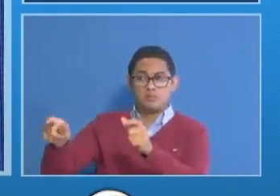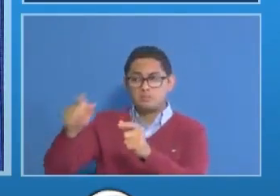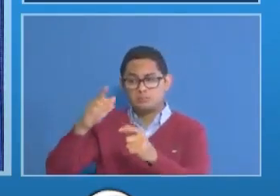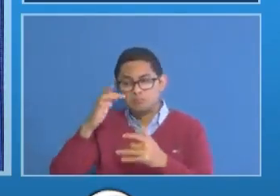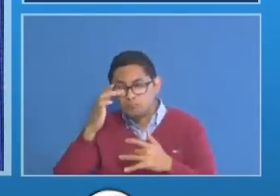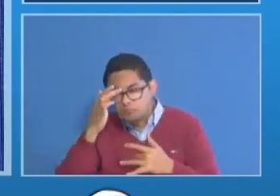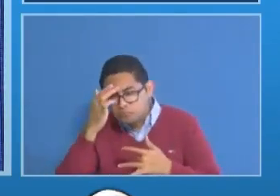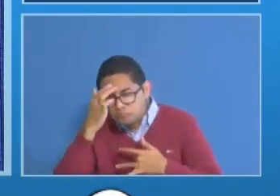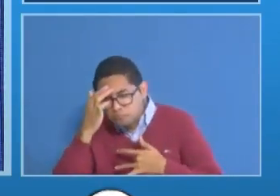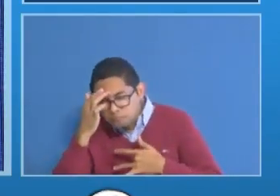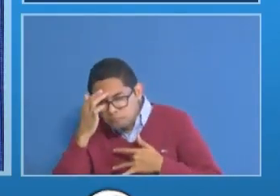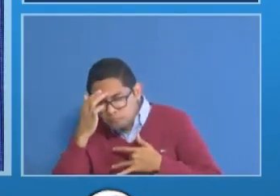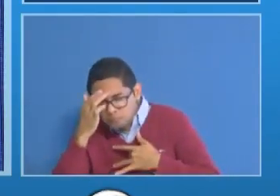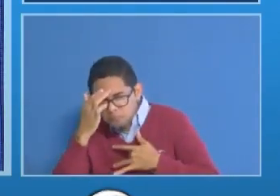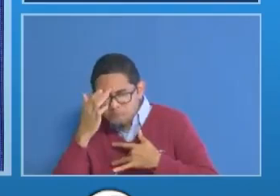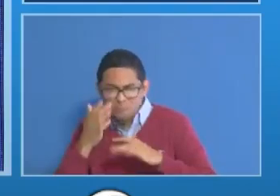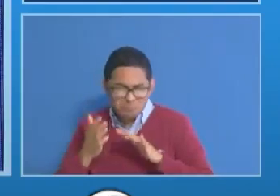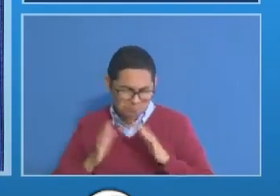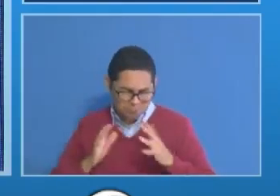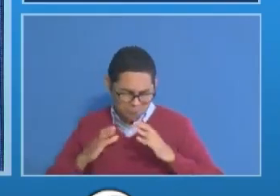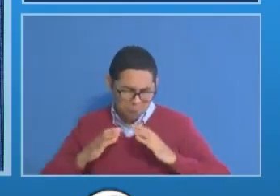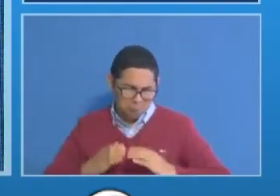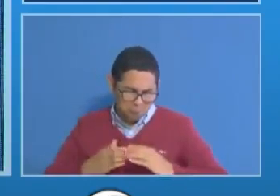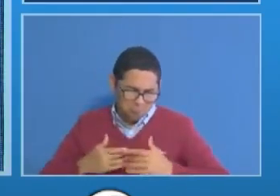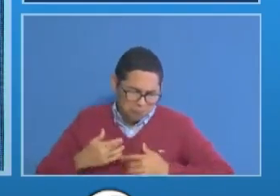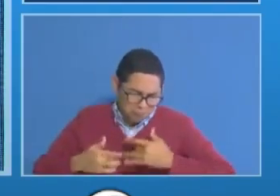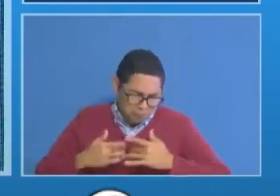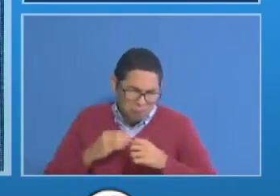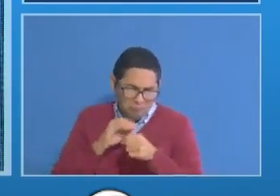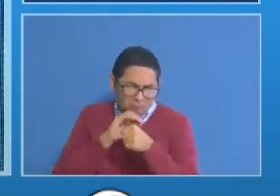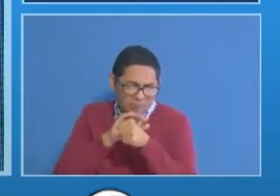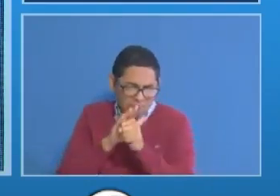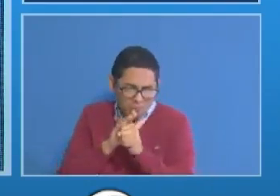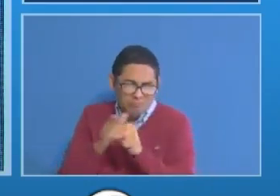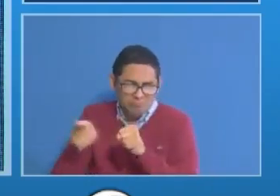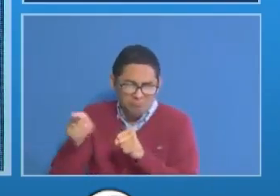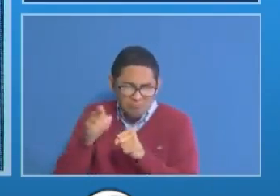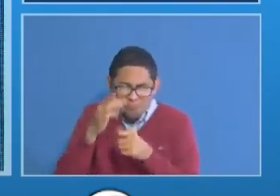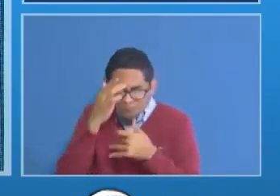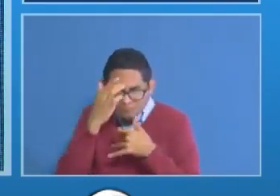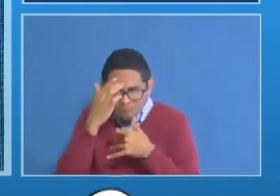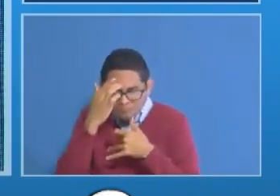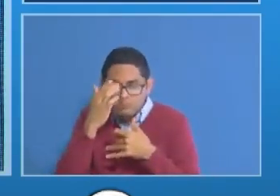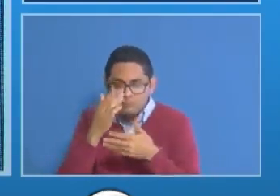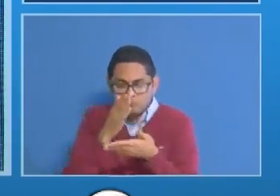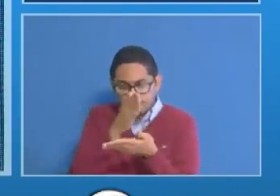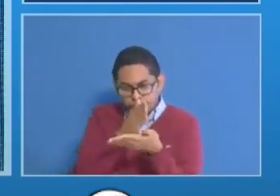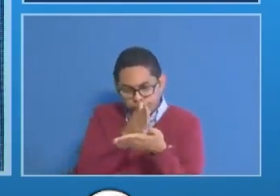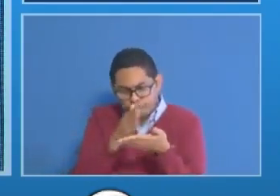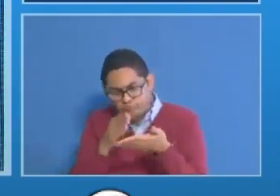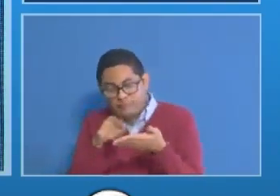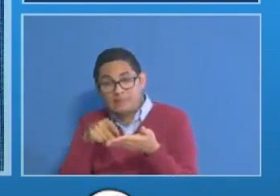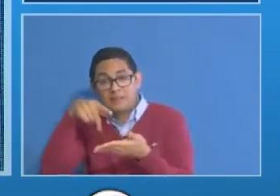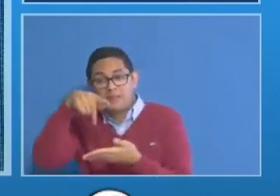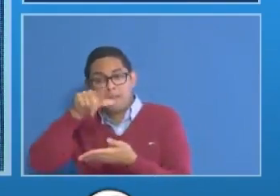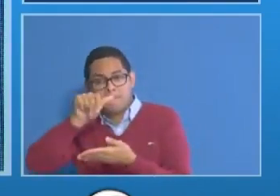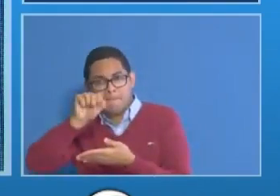moderada con COVID-19. Y en este sentido, quiero agradecerle